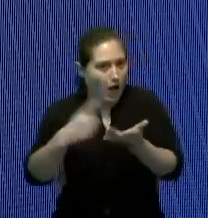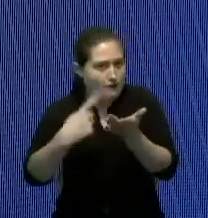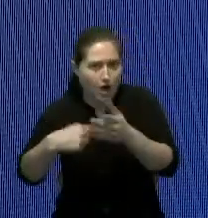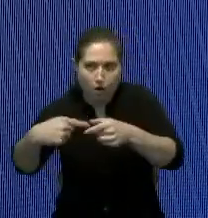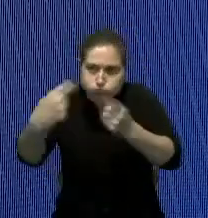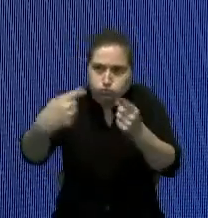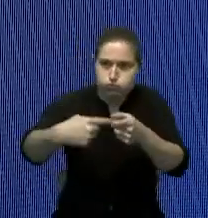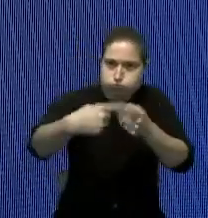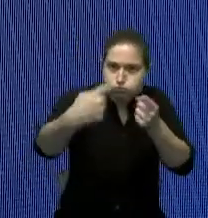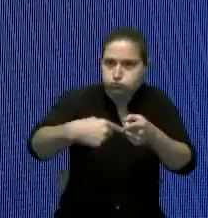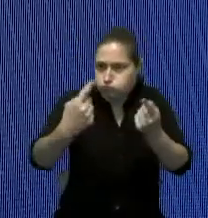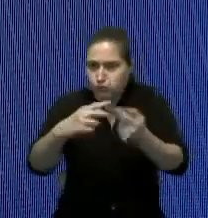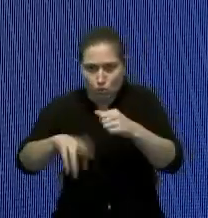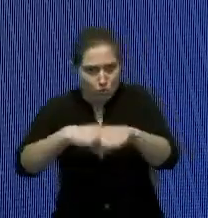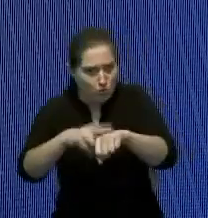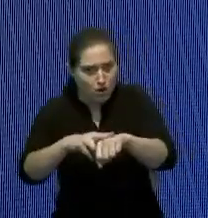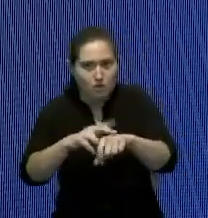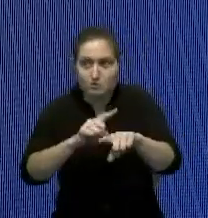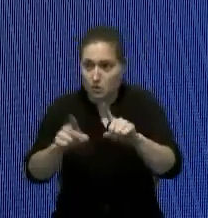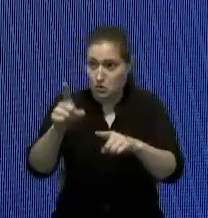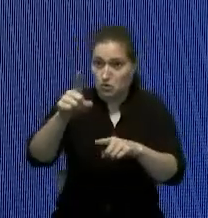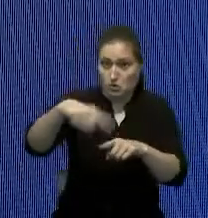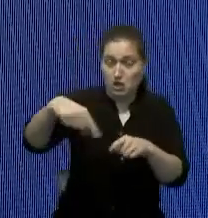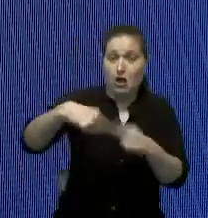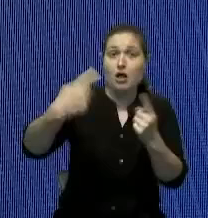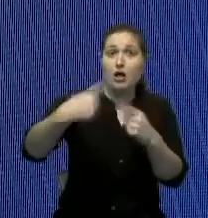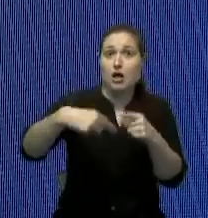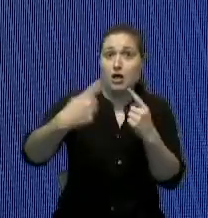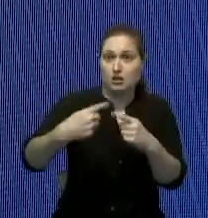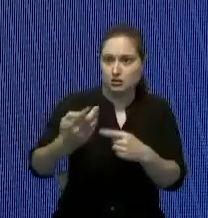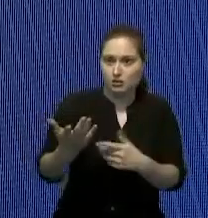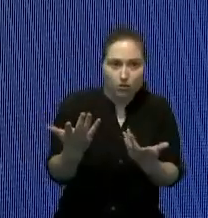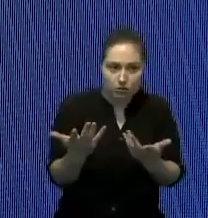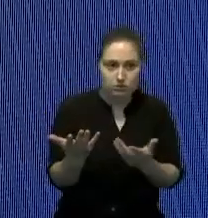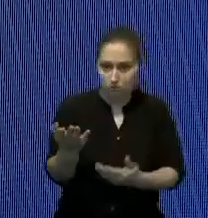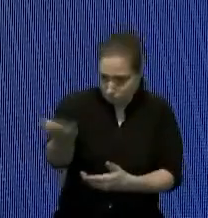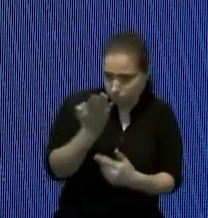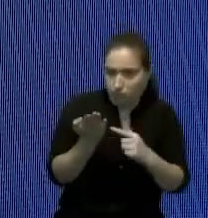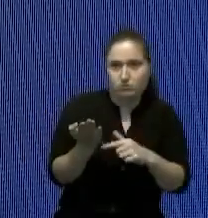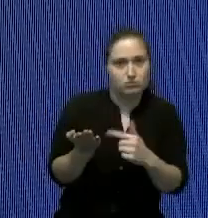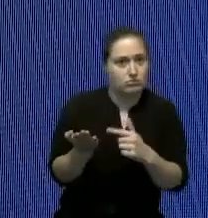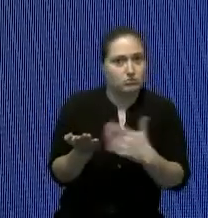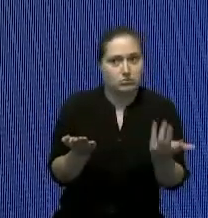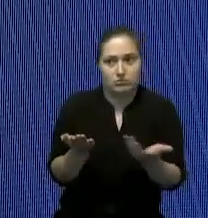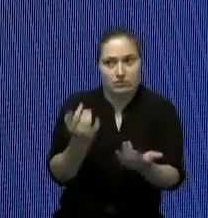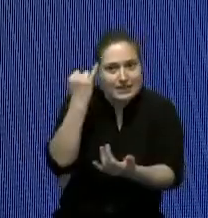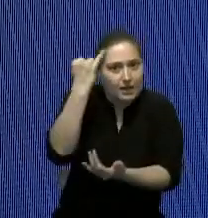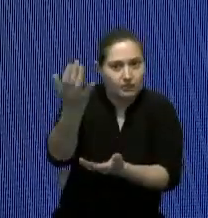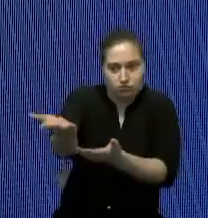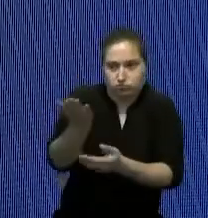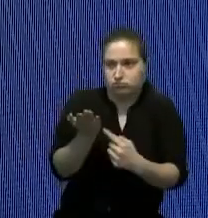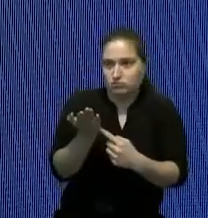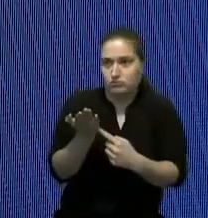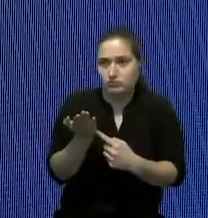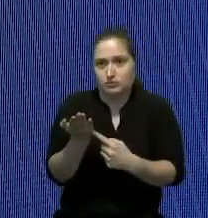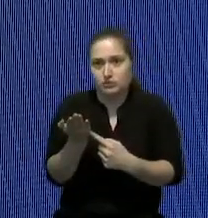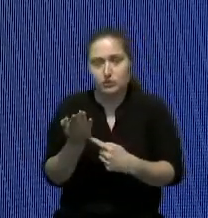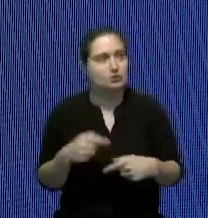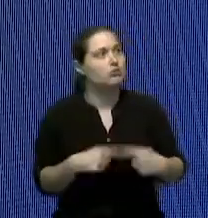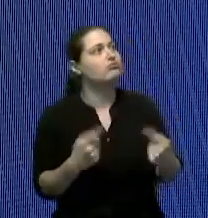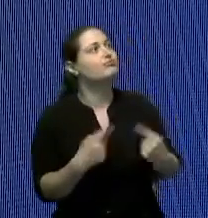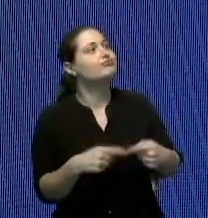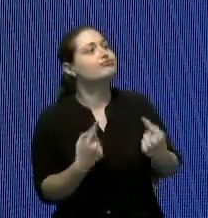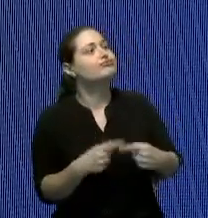oposición presentaran alguna propuesta no la tenemos ninguna pero presentaran alguna propuesta pero con pero con situaciones que a nosotros